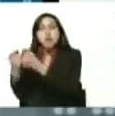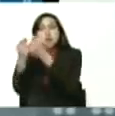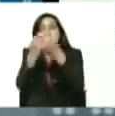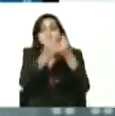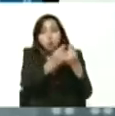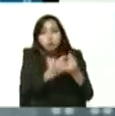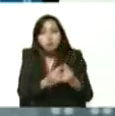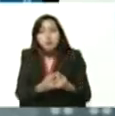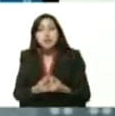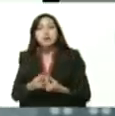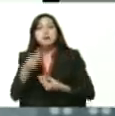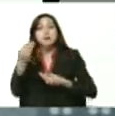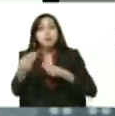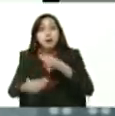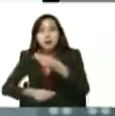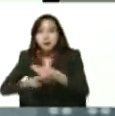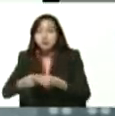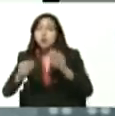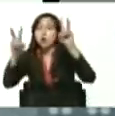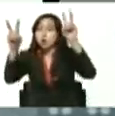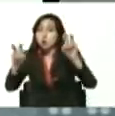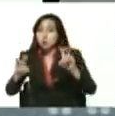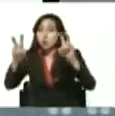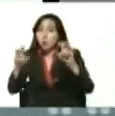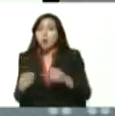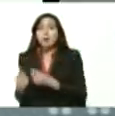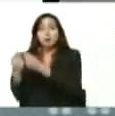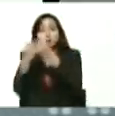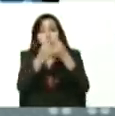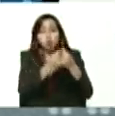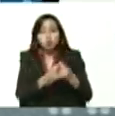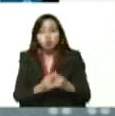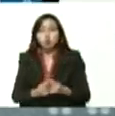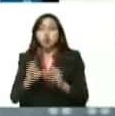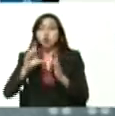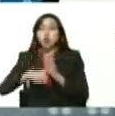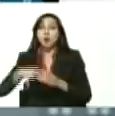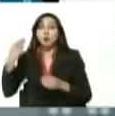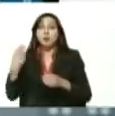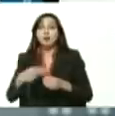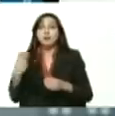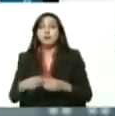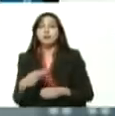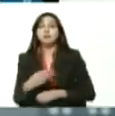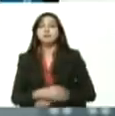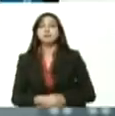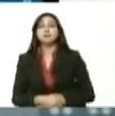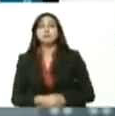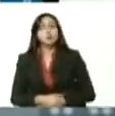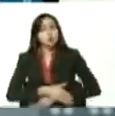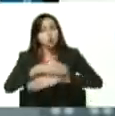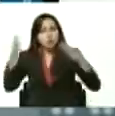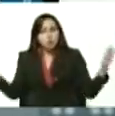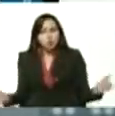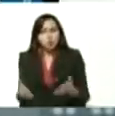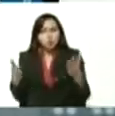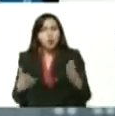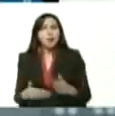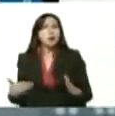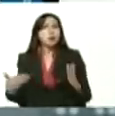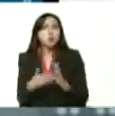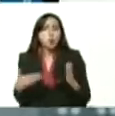construyéndose, de la nueva economía porrentista petrolera, de la economía que supere los estragos de la guerra